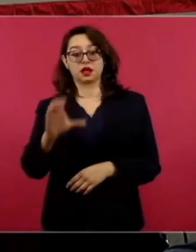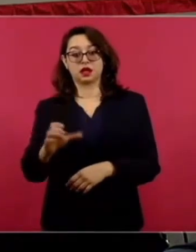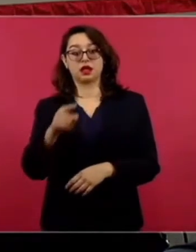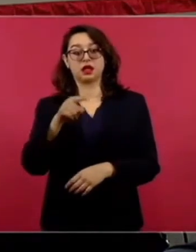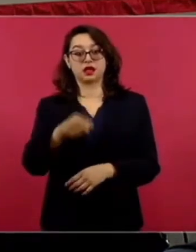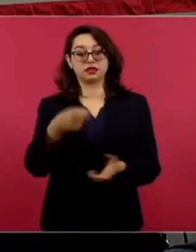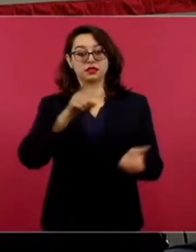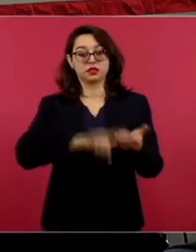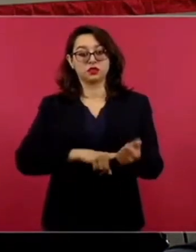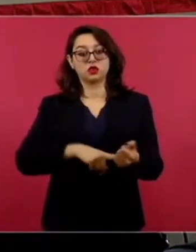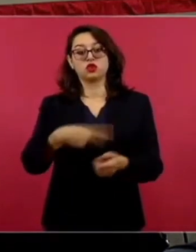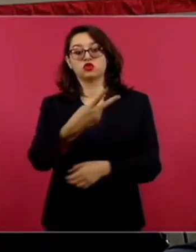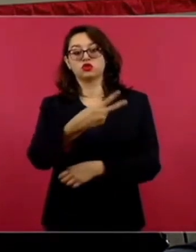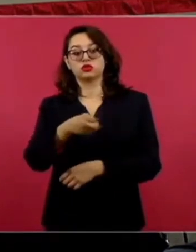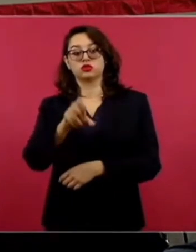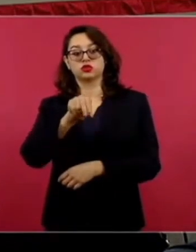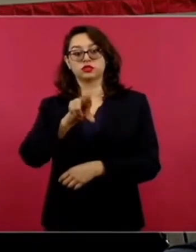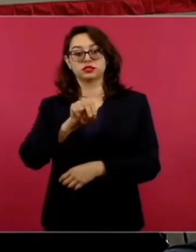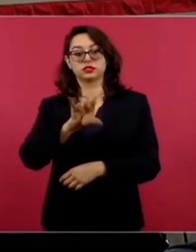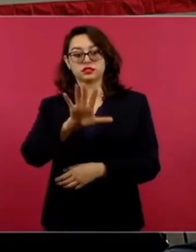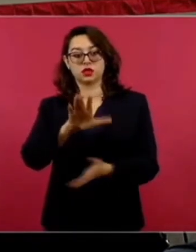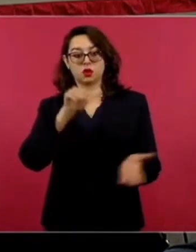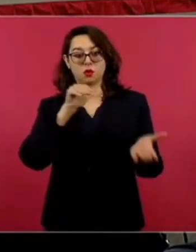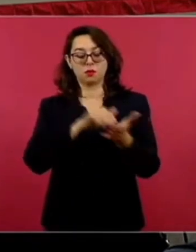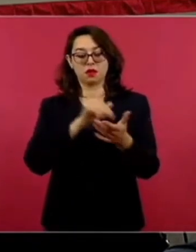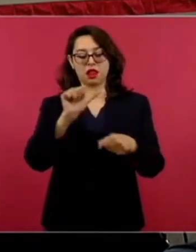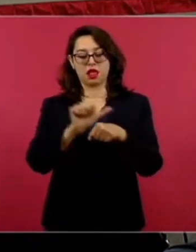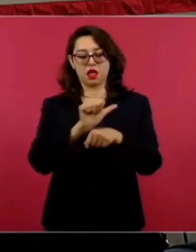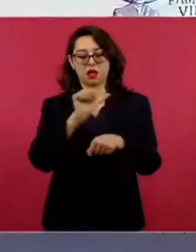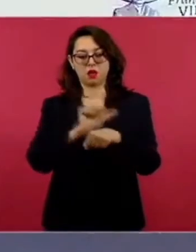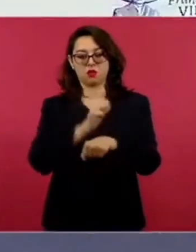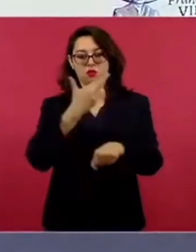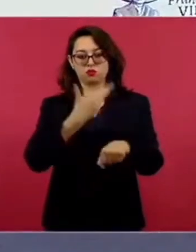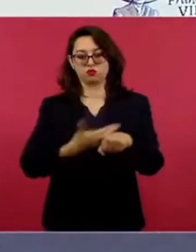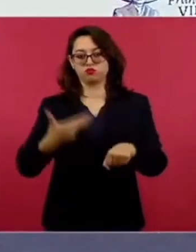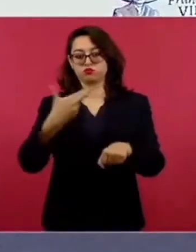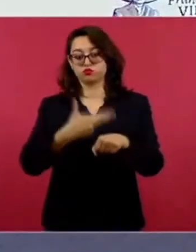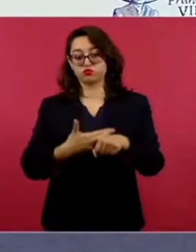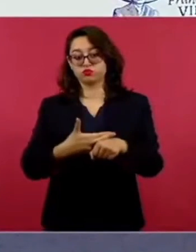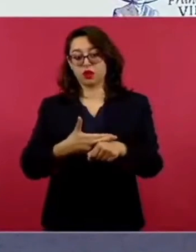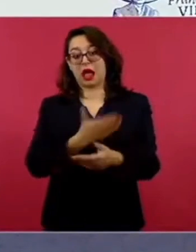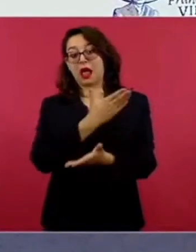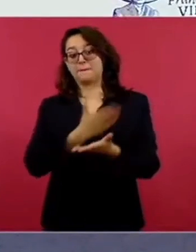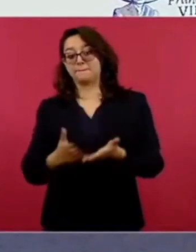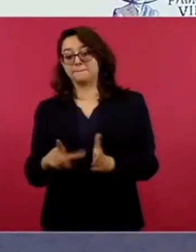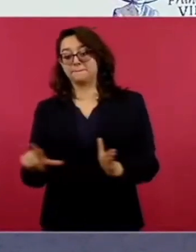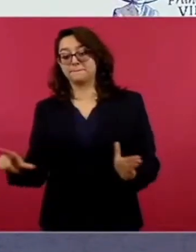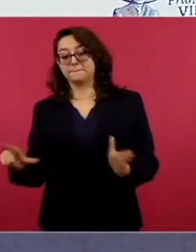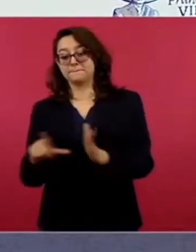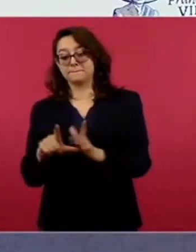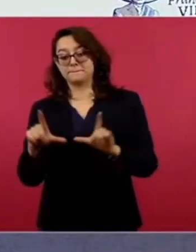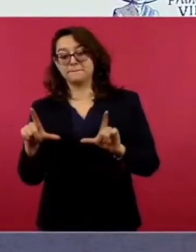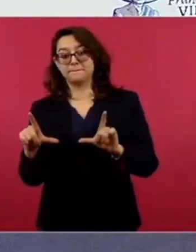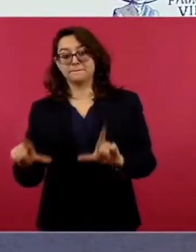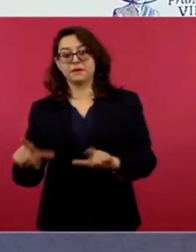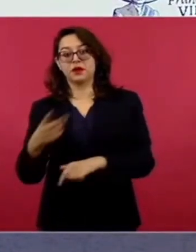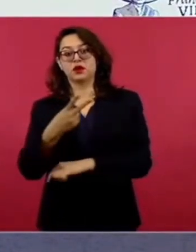,262 vehículos regularizados hasta el día de ayer de los cuales han sido emplacados